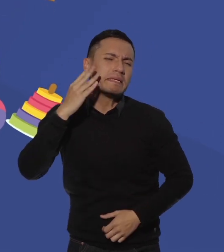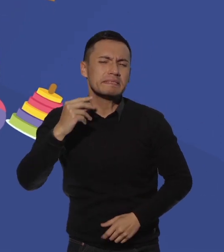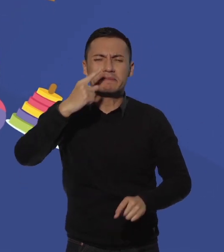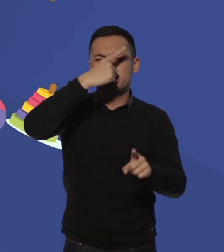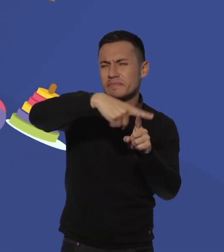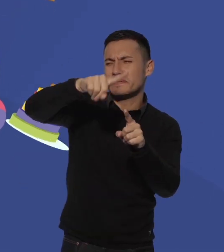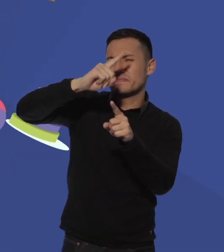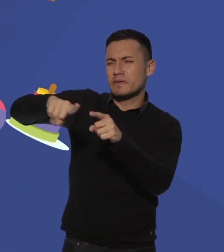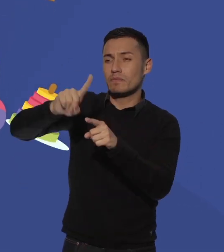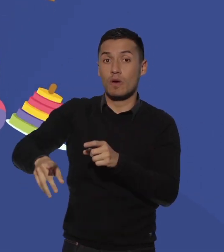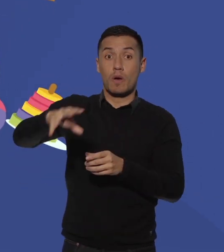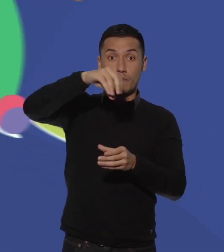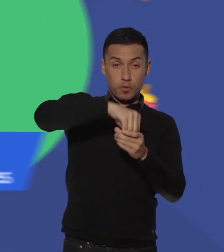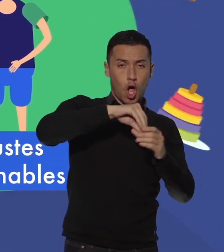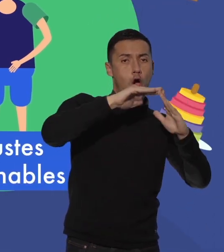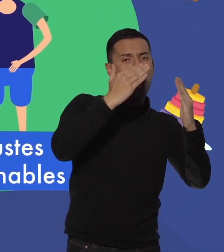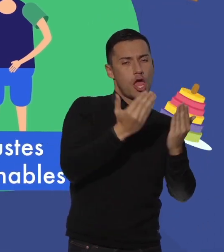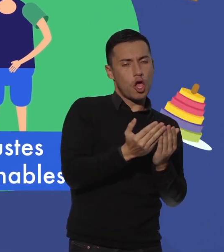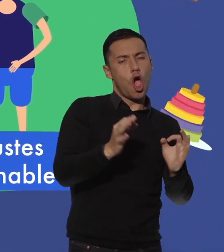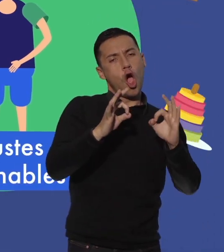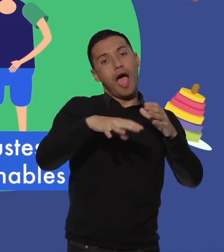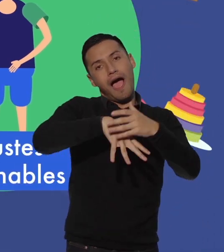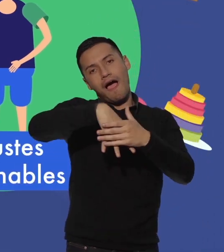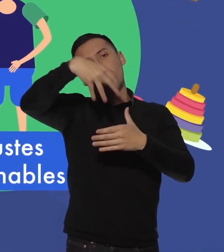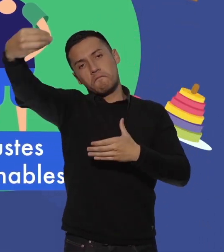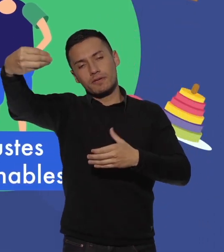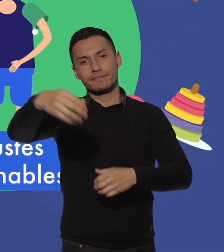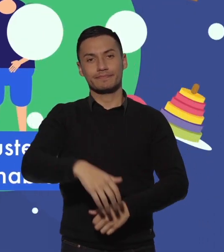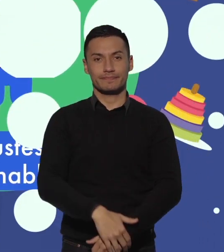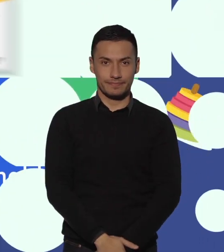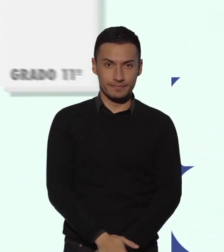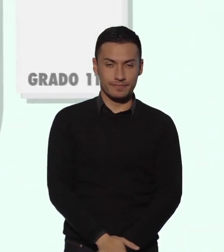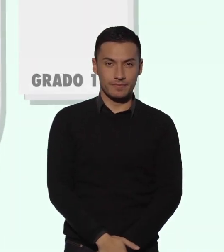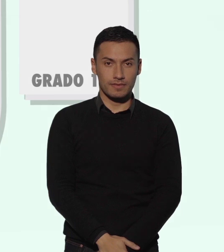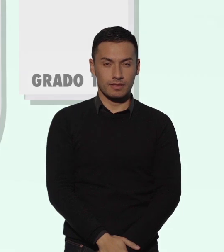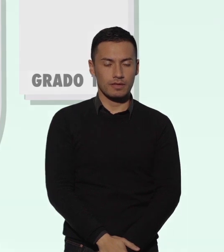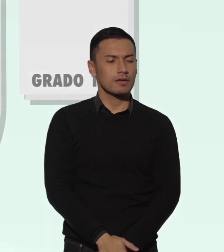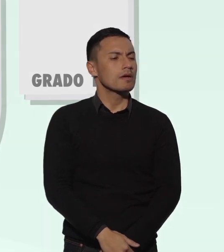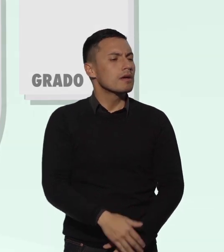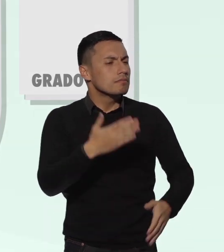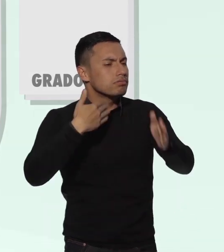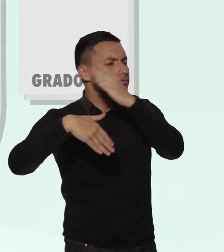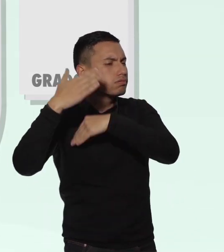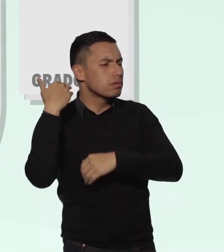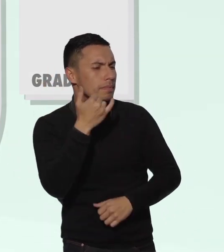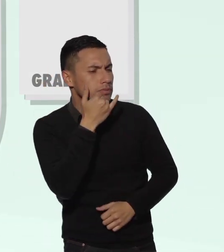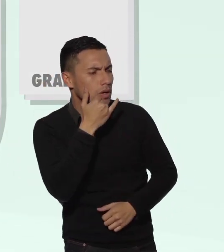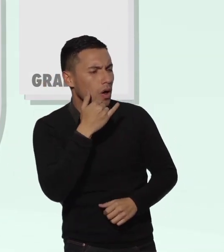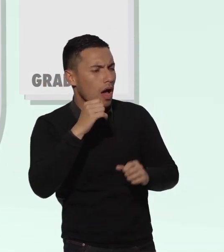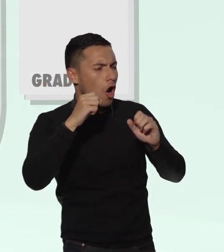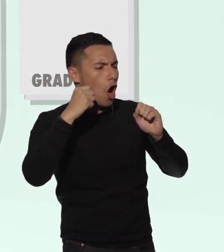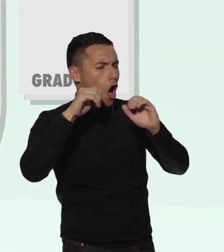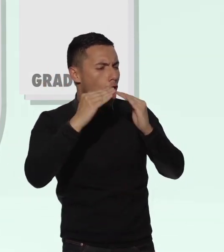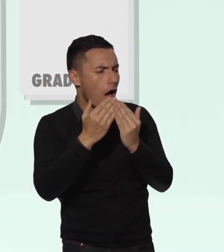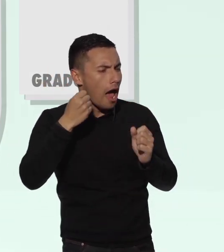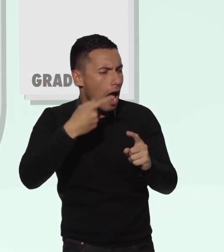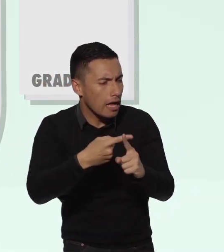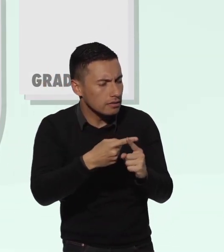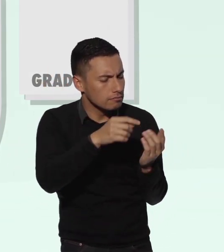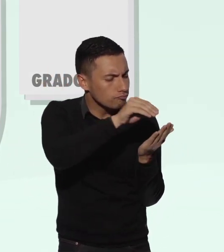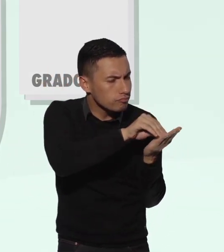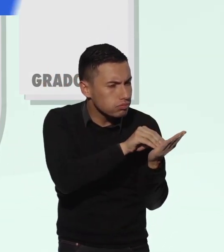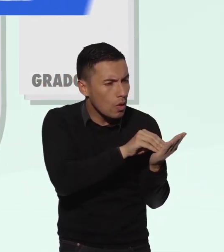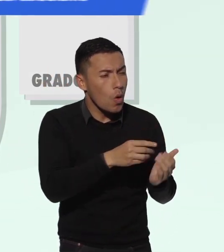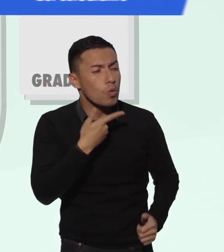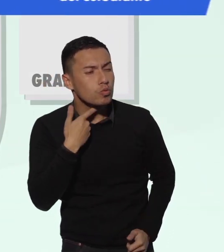experiencias y actividades que se promueven tanto a nivel curricular como extracurricular, a partir del acercamiento a la historia escolar del estudiante,